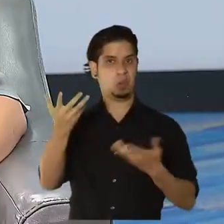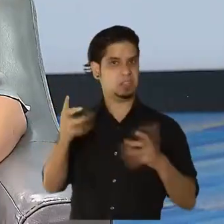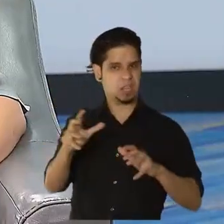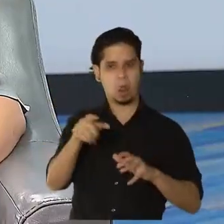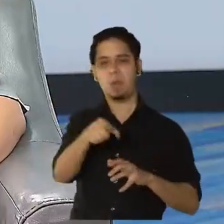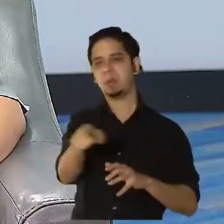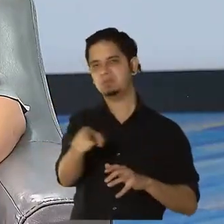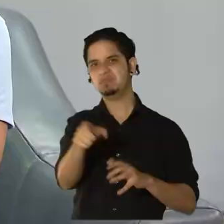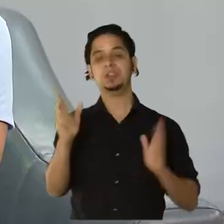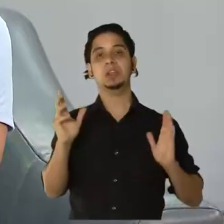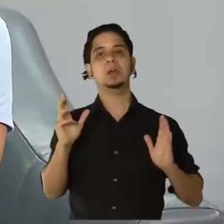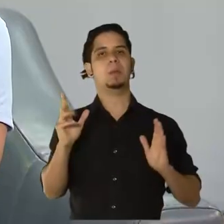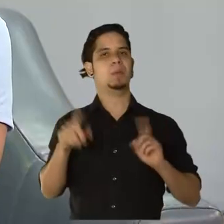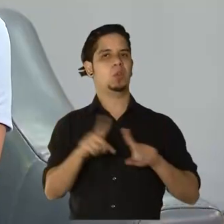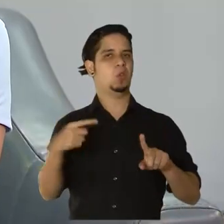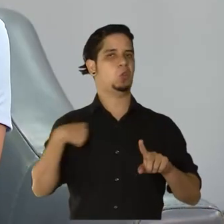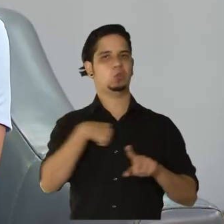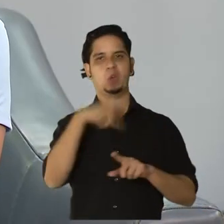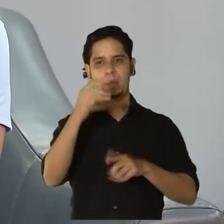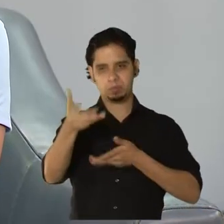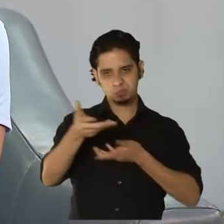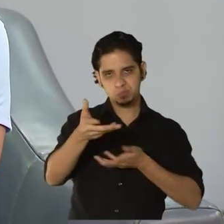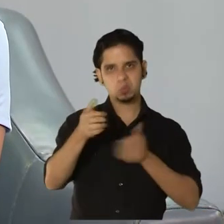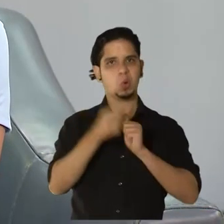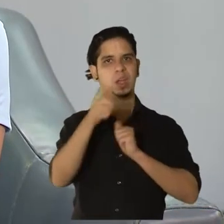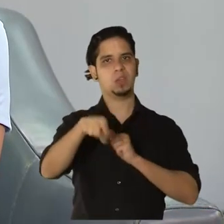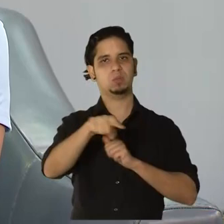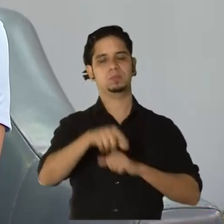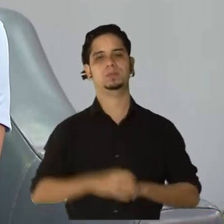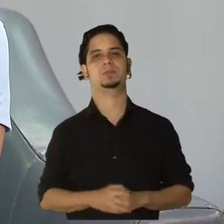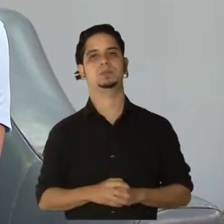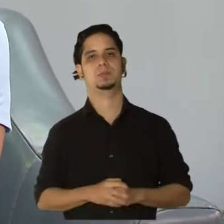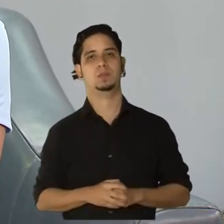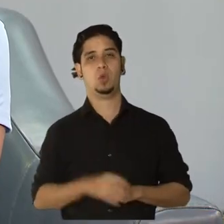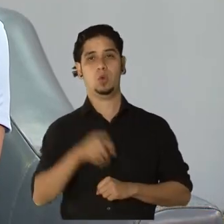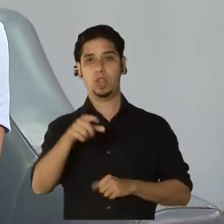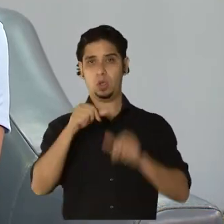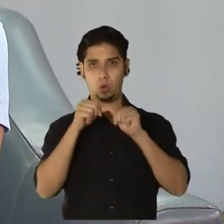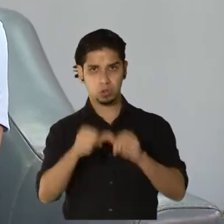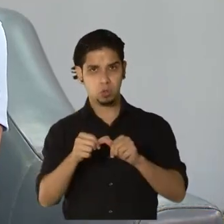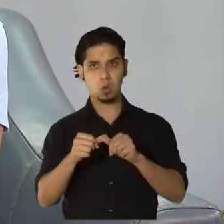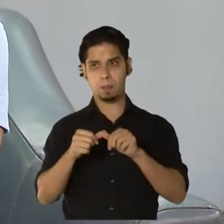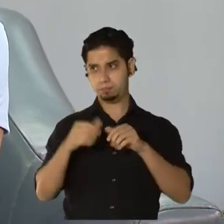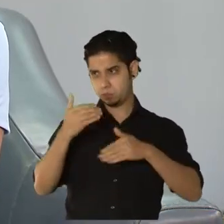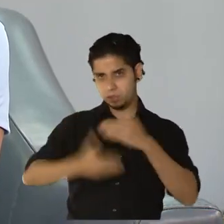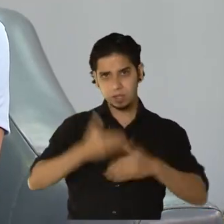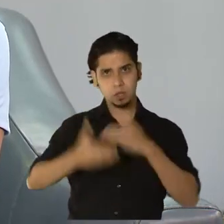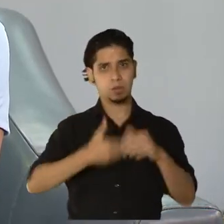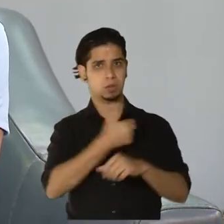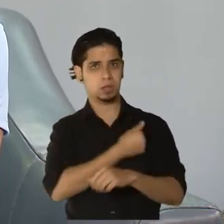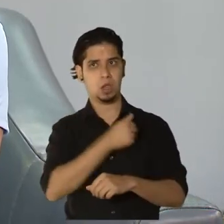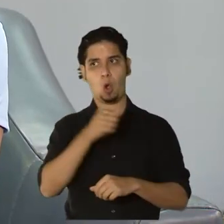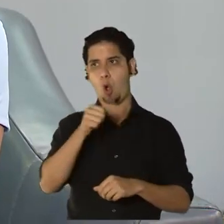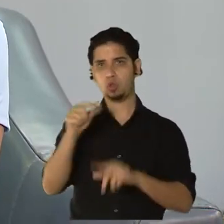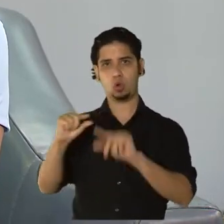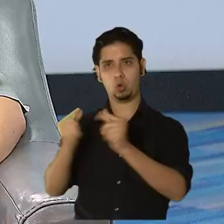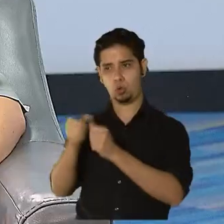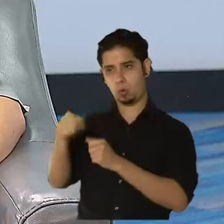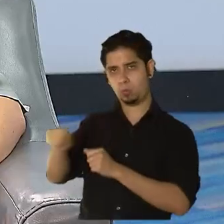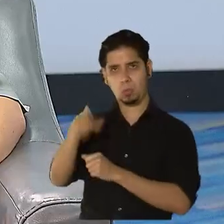planificamos. ¿Ustedes han continuado los esfuerzos de vacunación? ¿También trabajarán con otros grupos si así